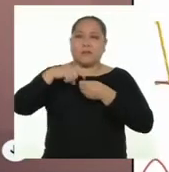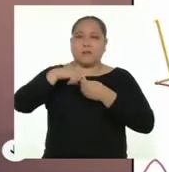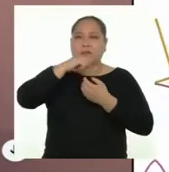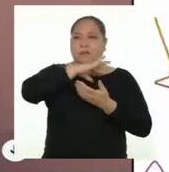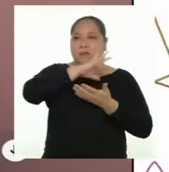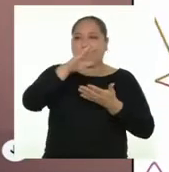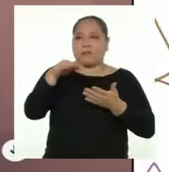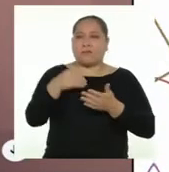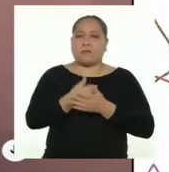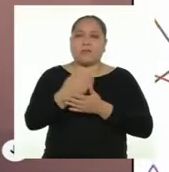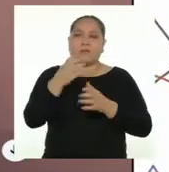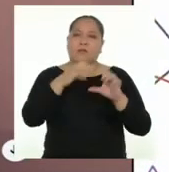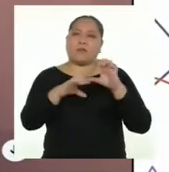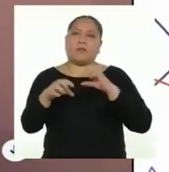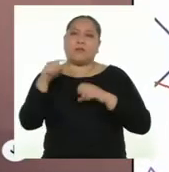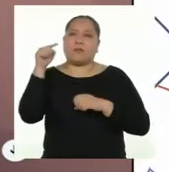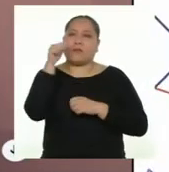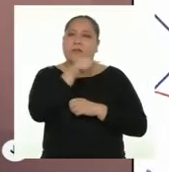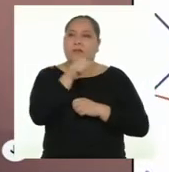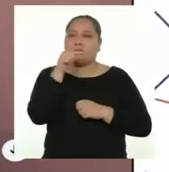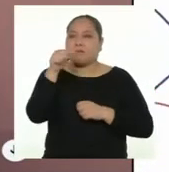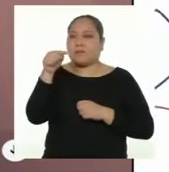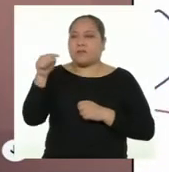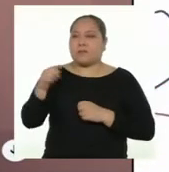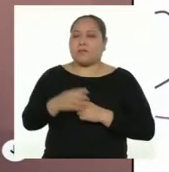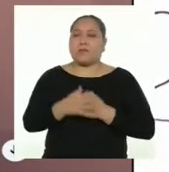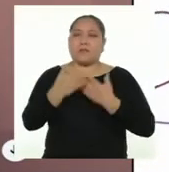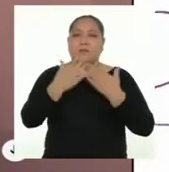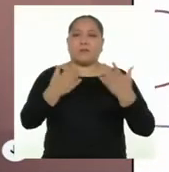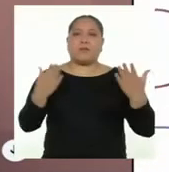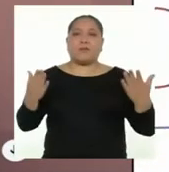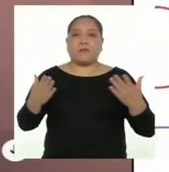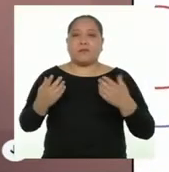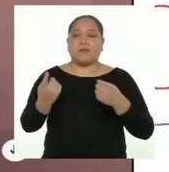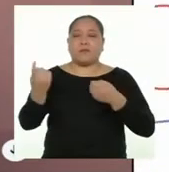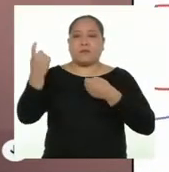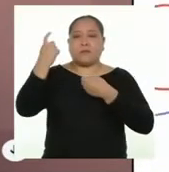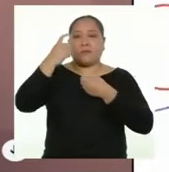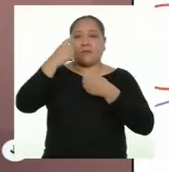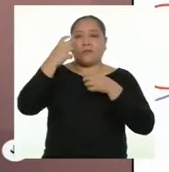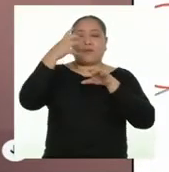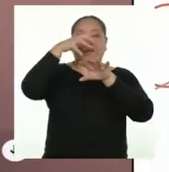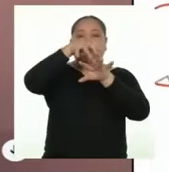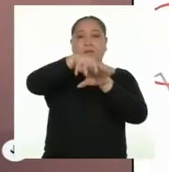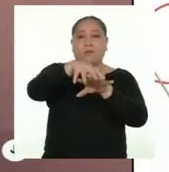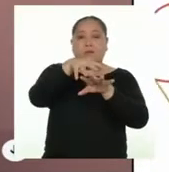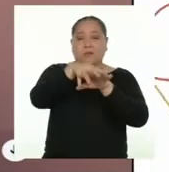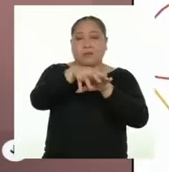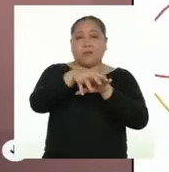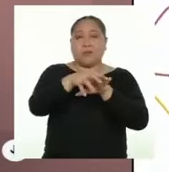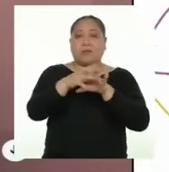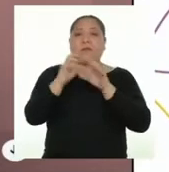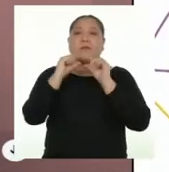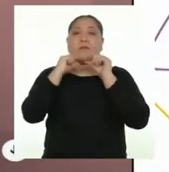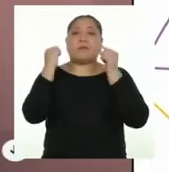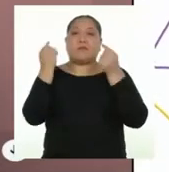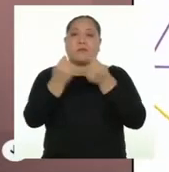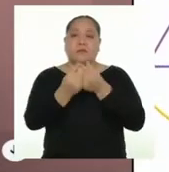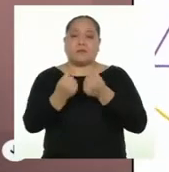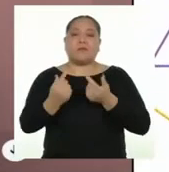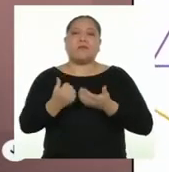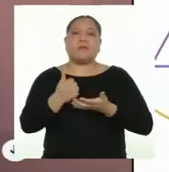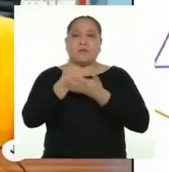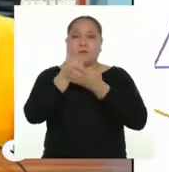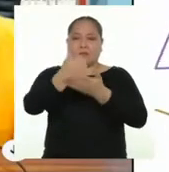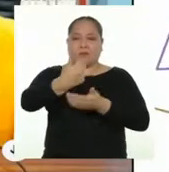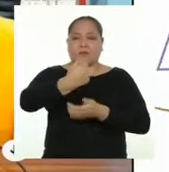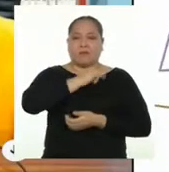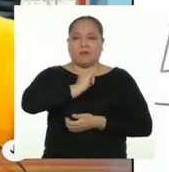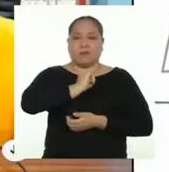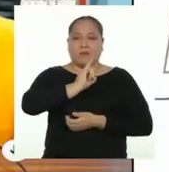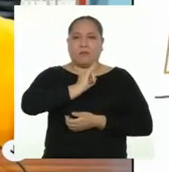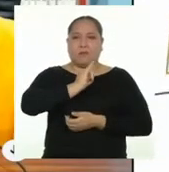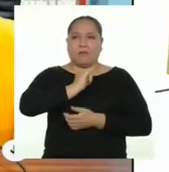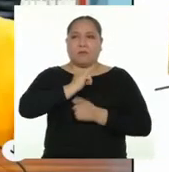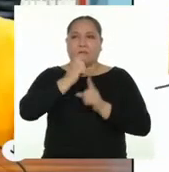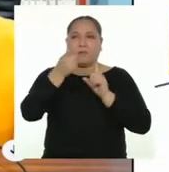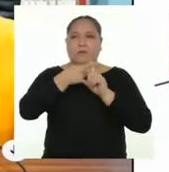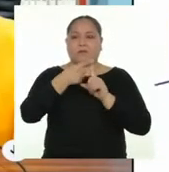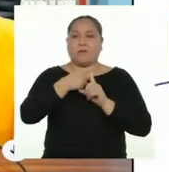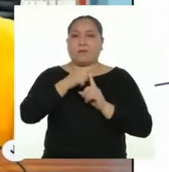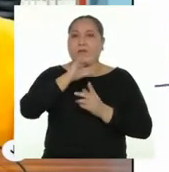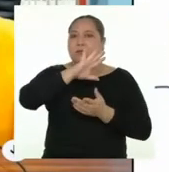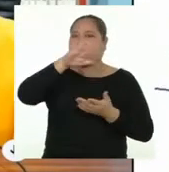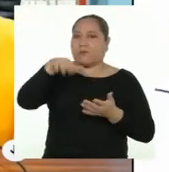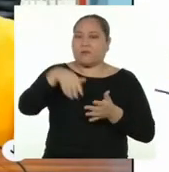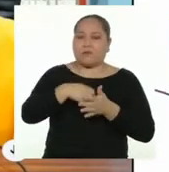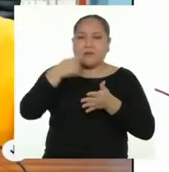todos, hacemos que estas sean actividades de integración grupal y aportante a nuestra identidad positivamente. Porque todos